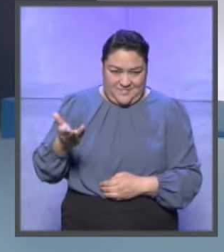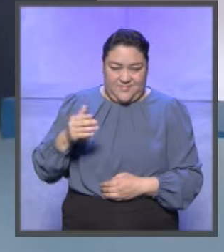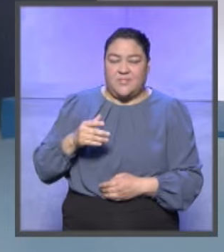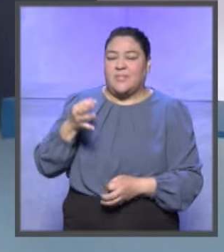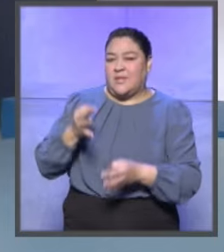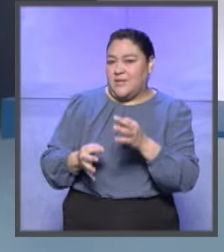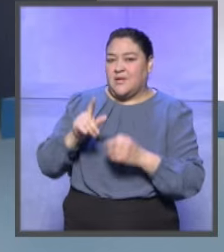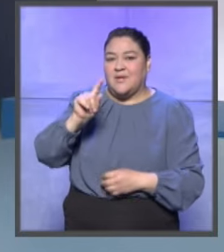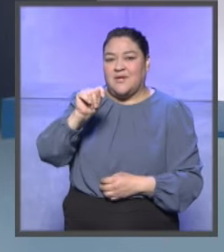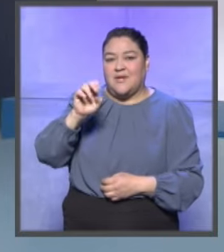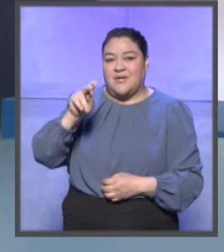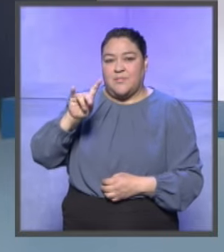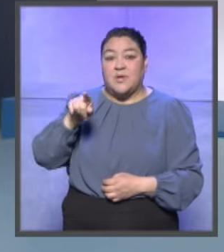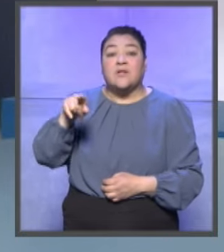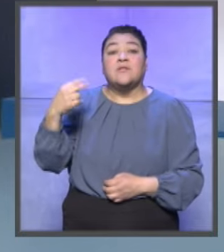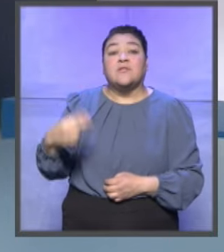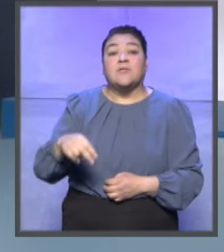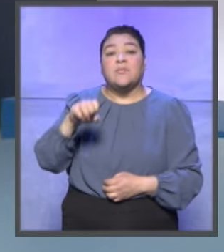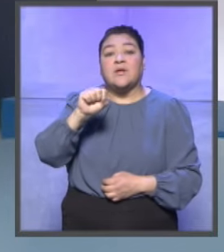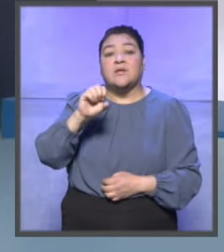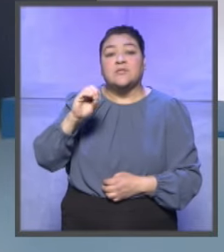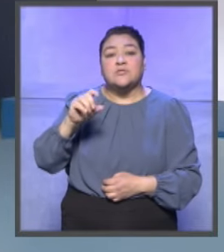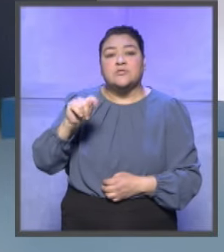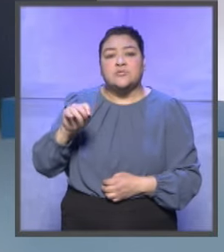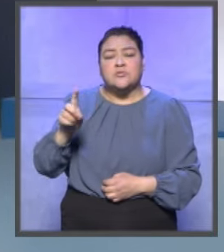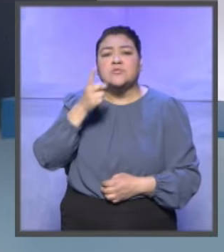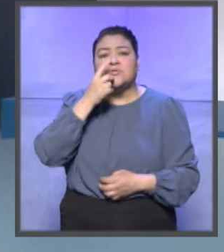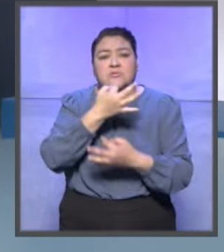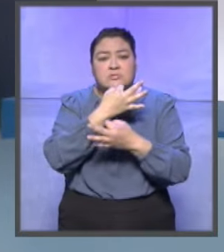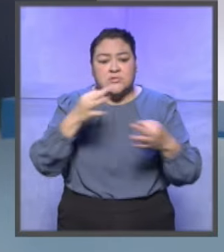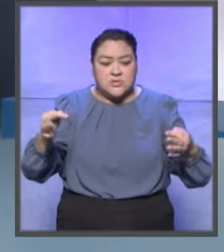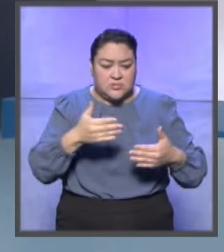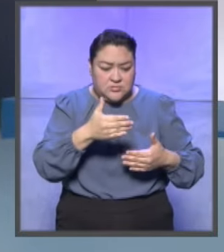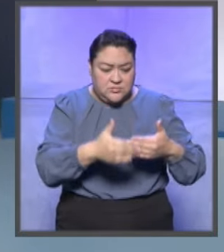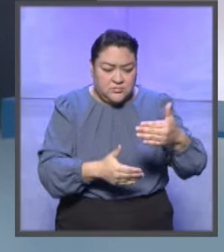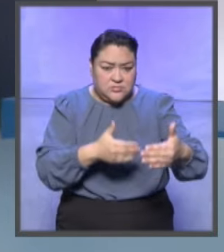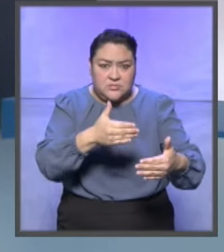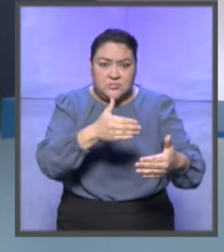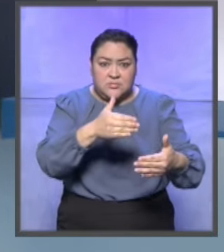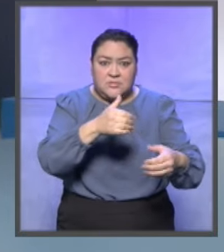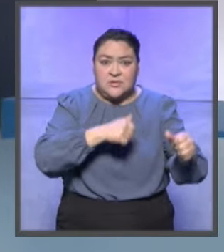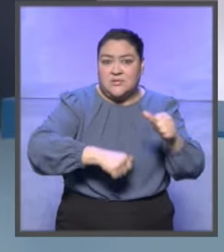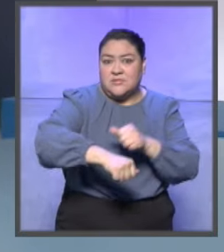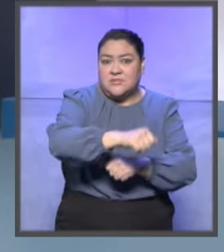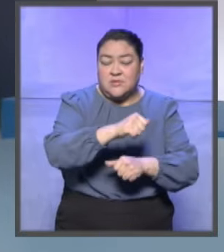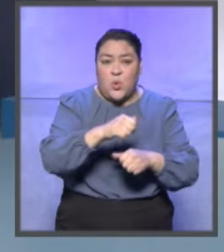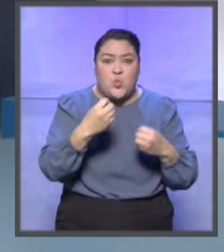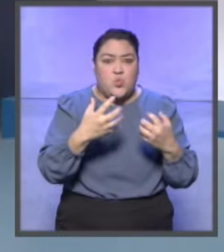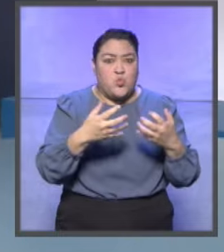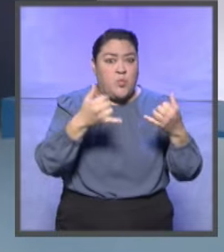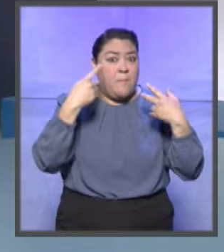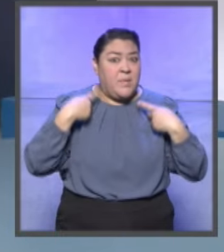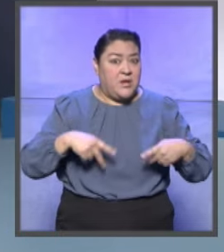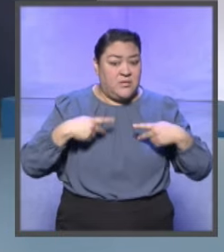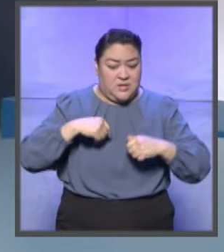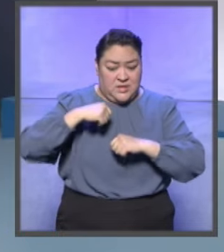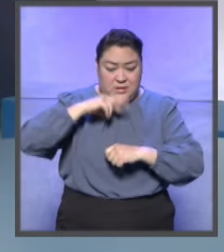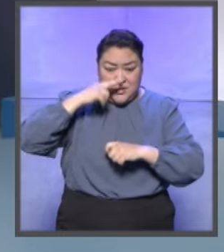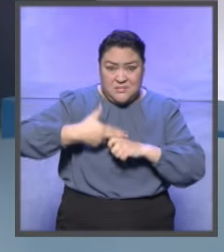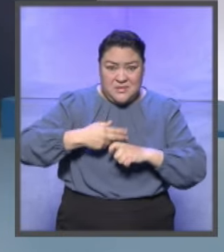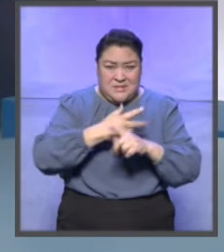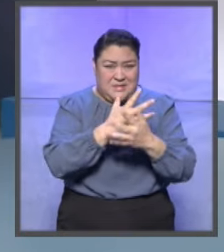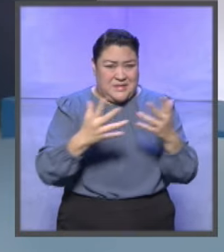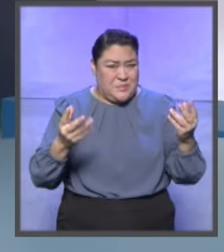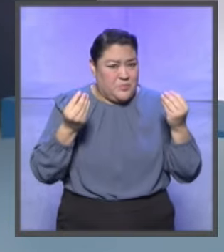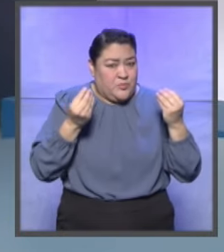del Tribunal Electoral del Poder Judicial de la Federación, Mónica Soto, afirmó que este proceso electoral será el más grande y el más incluyente, pero también el